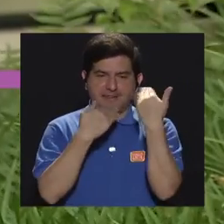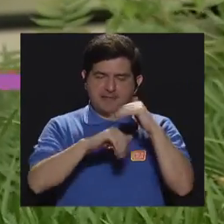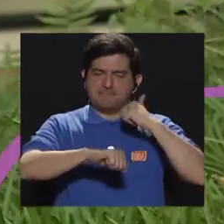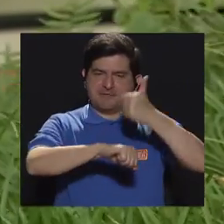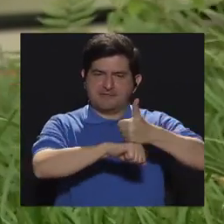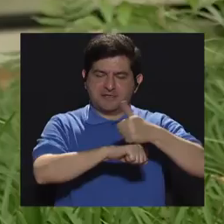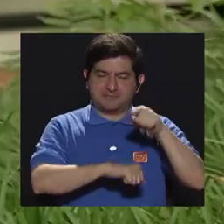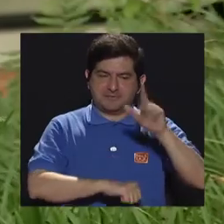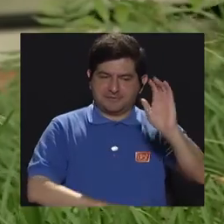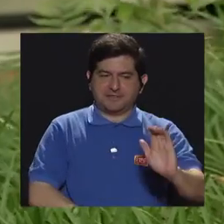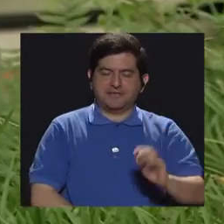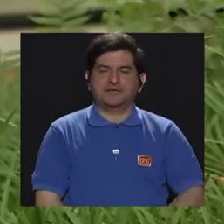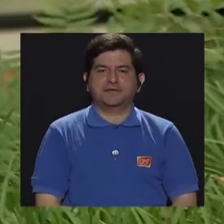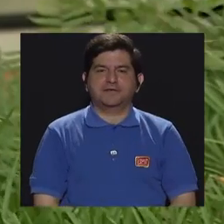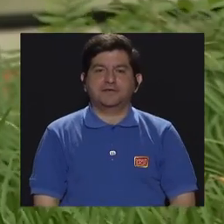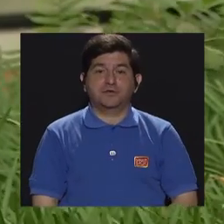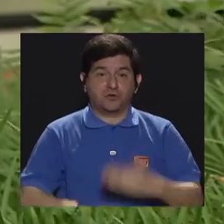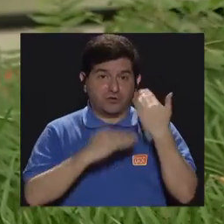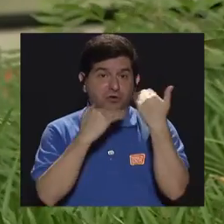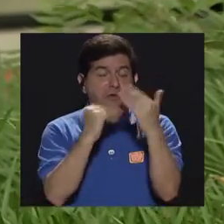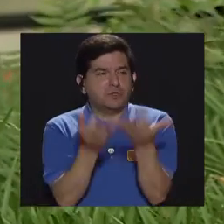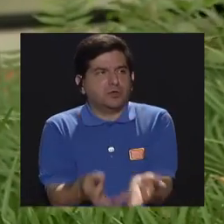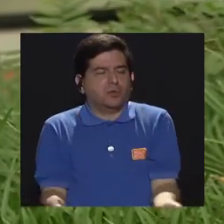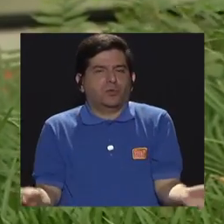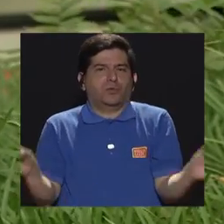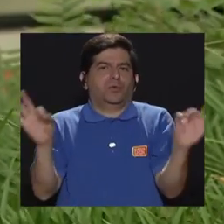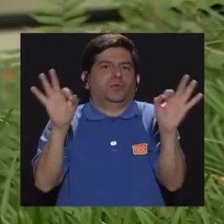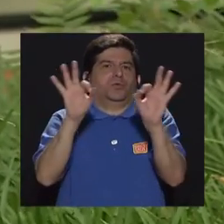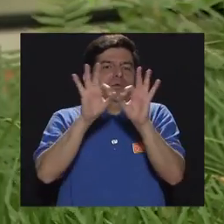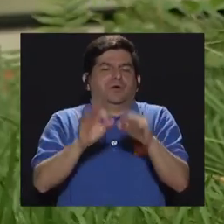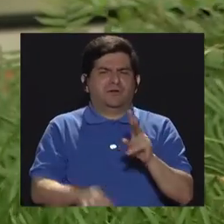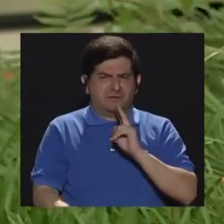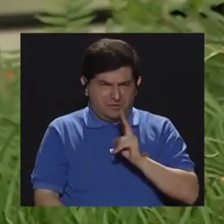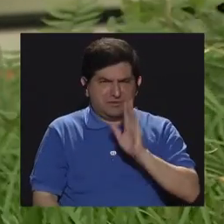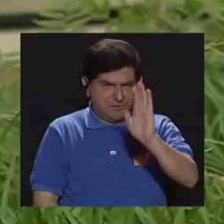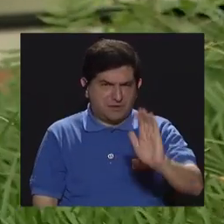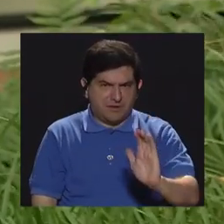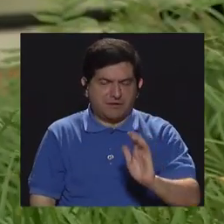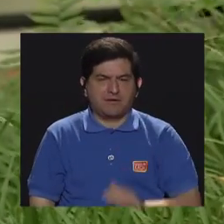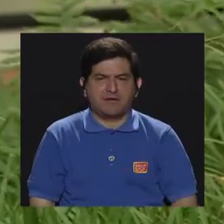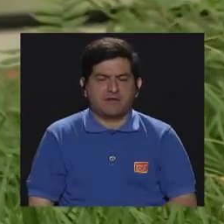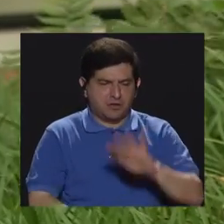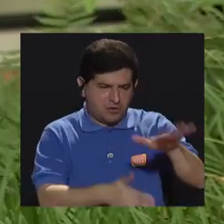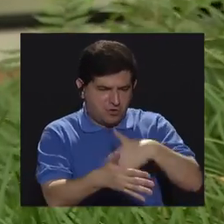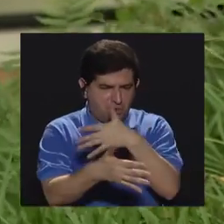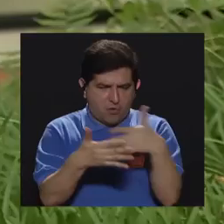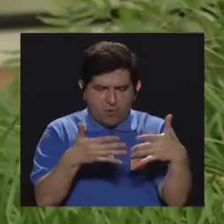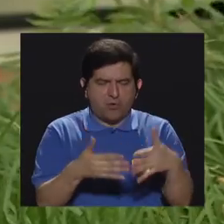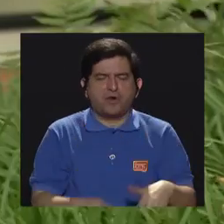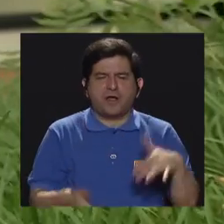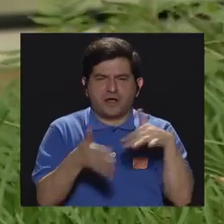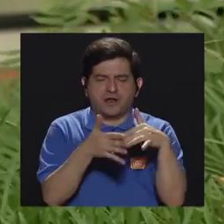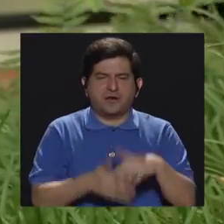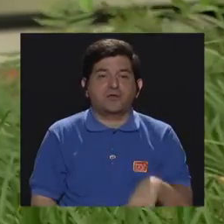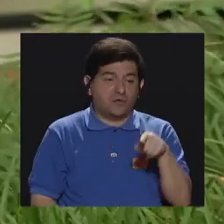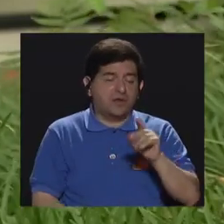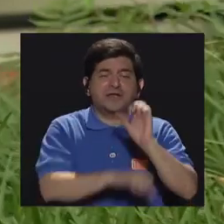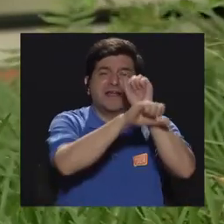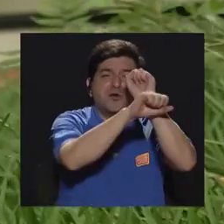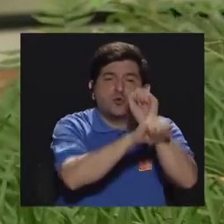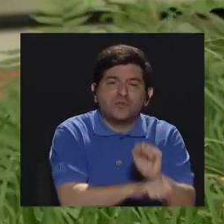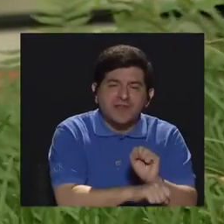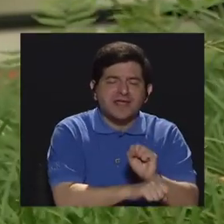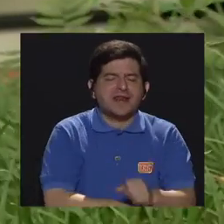a los niños, ¿verdad? Es importante eso, la creación de límites es fundamental para que realmente el niño para que ese horario de estudio, esa rutina realmente sea